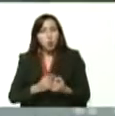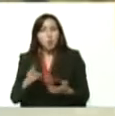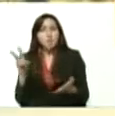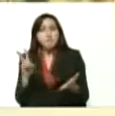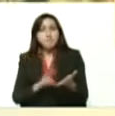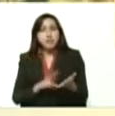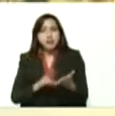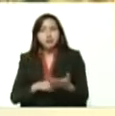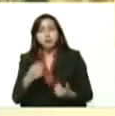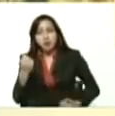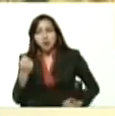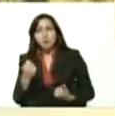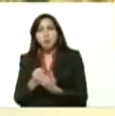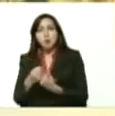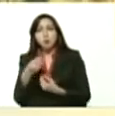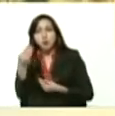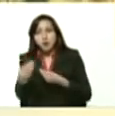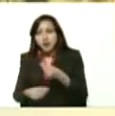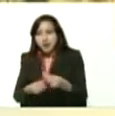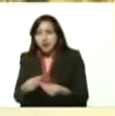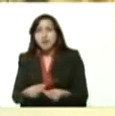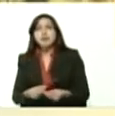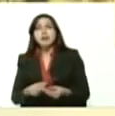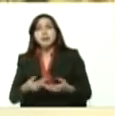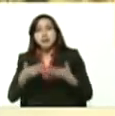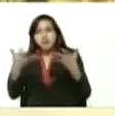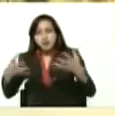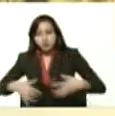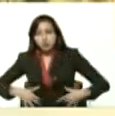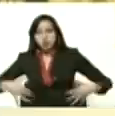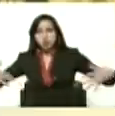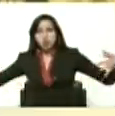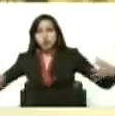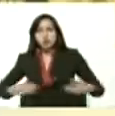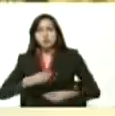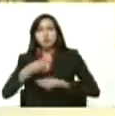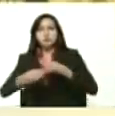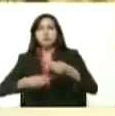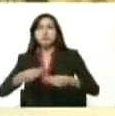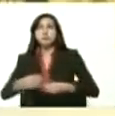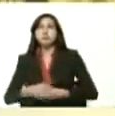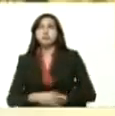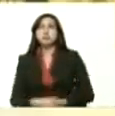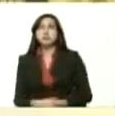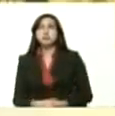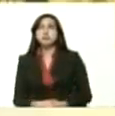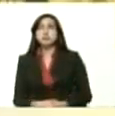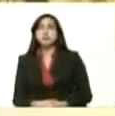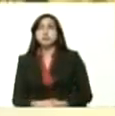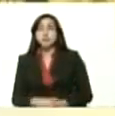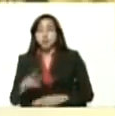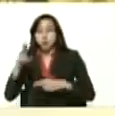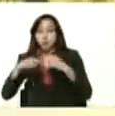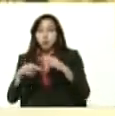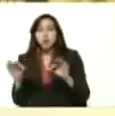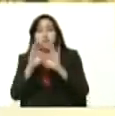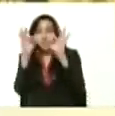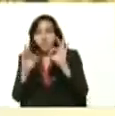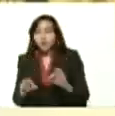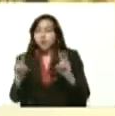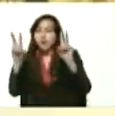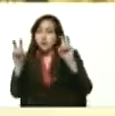sustentable verdaderamente generador de riquezas la construcción de ese nuevo modelo